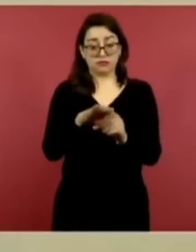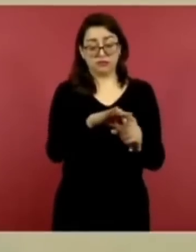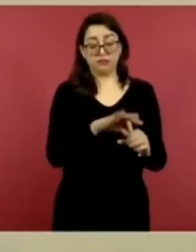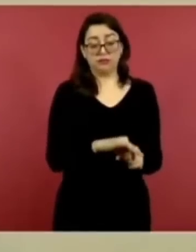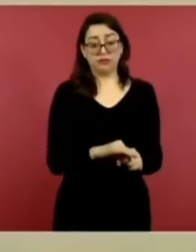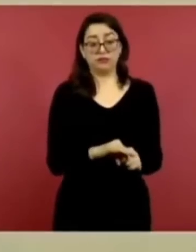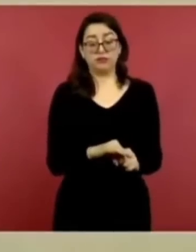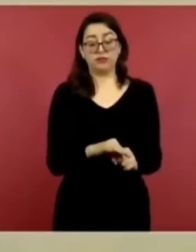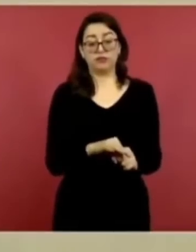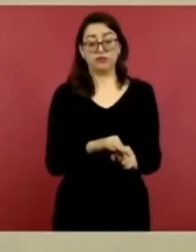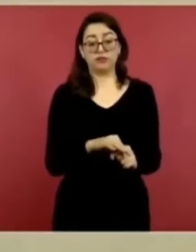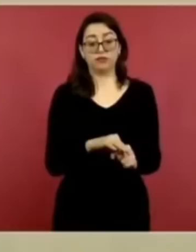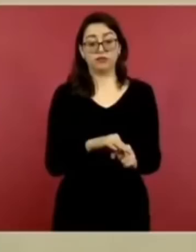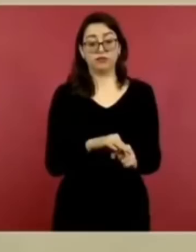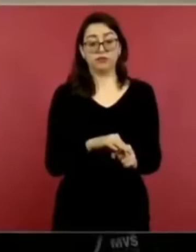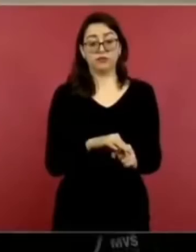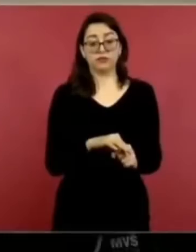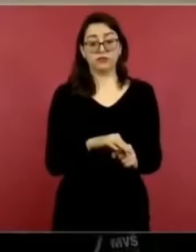Señal,